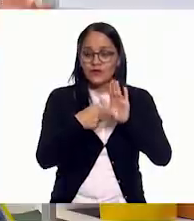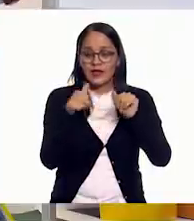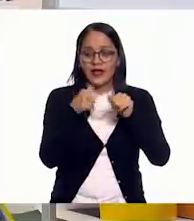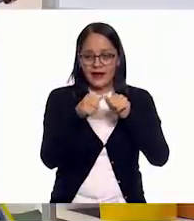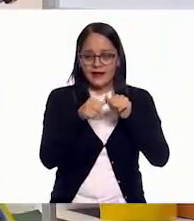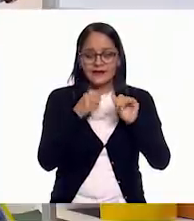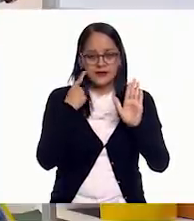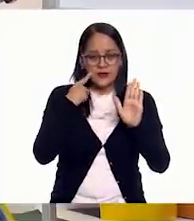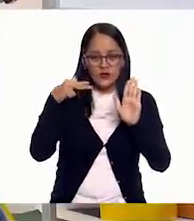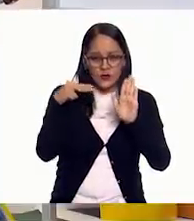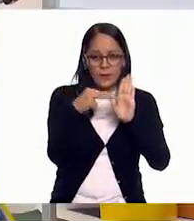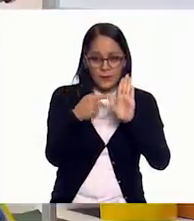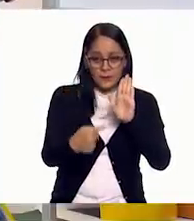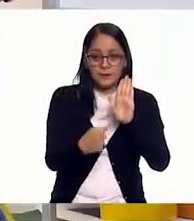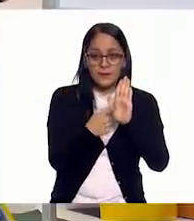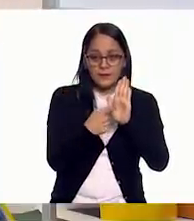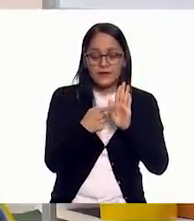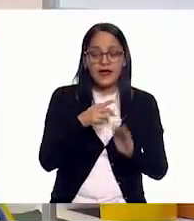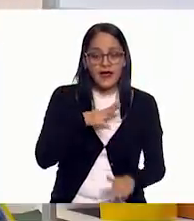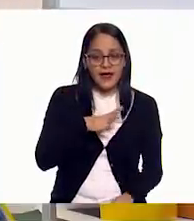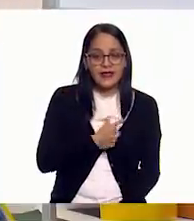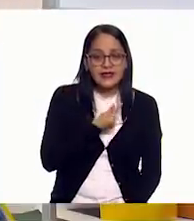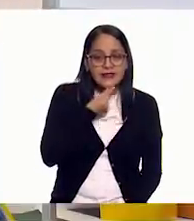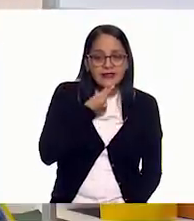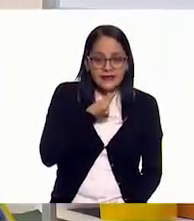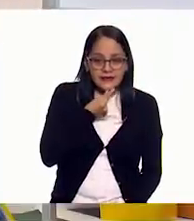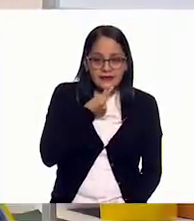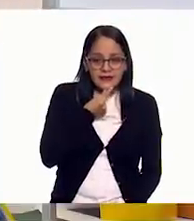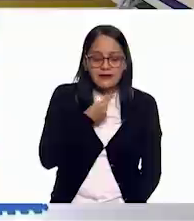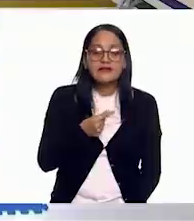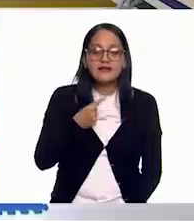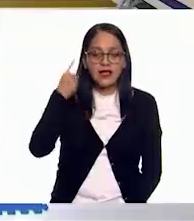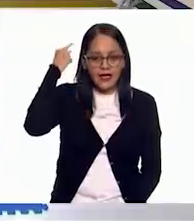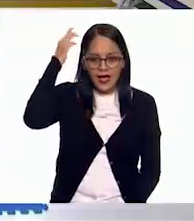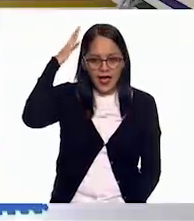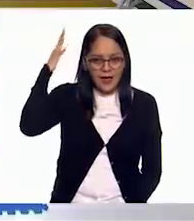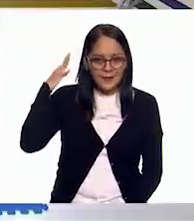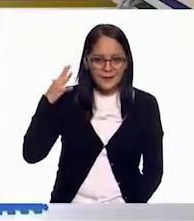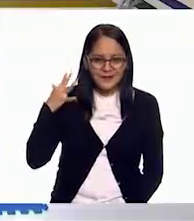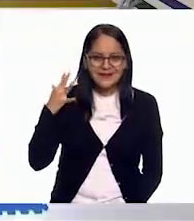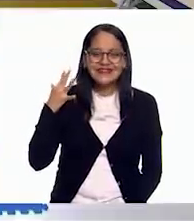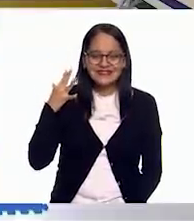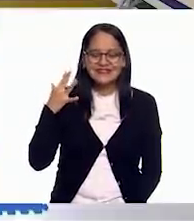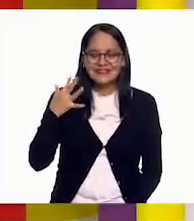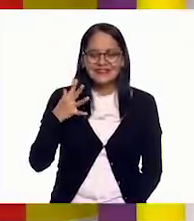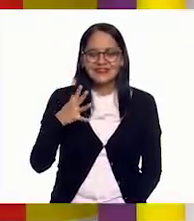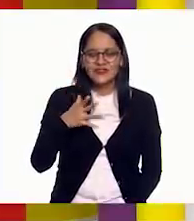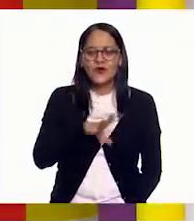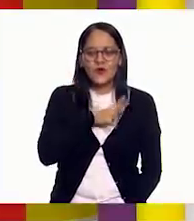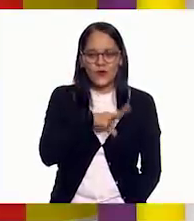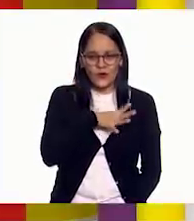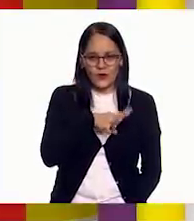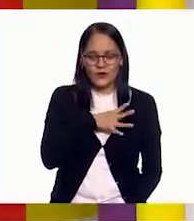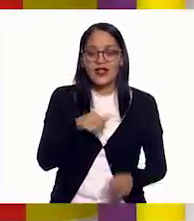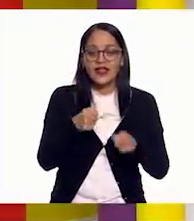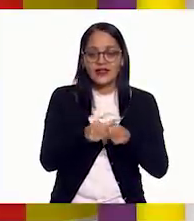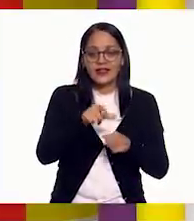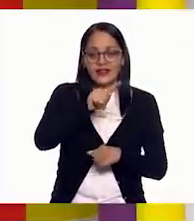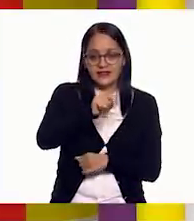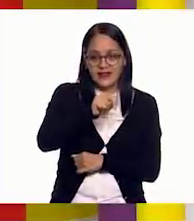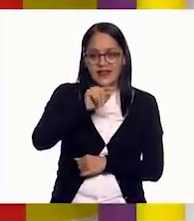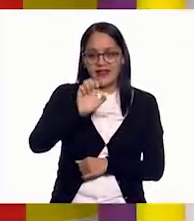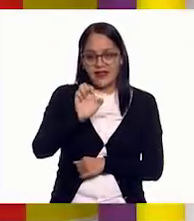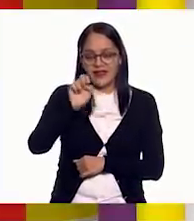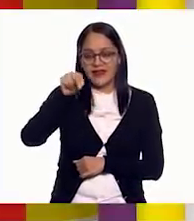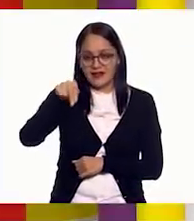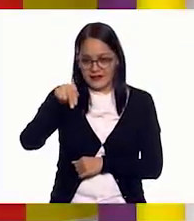Muy bien. Y tiene un niño con cabello amarillo. Ajá. Está la T, la E, la N y